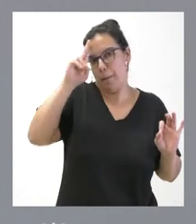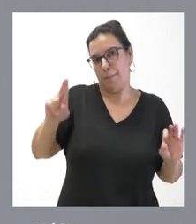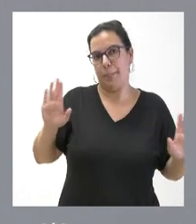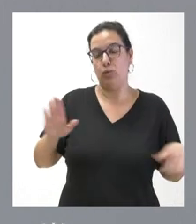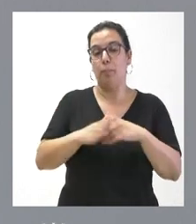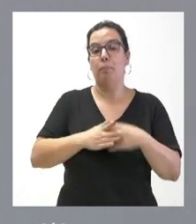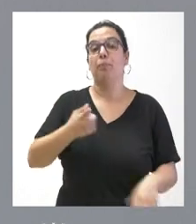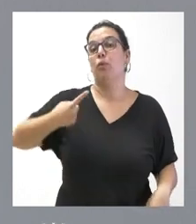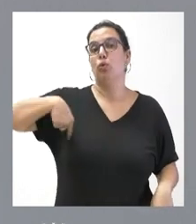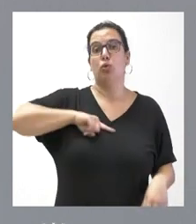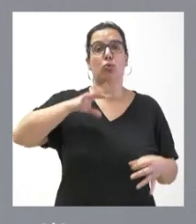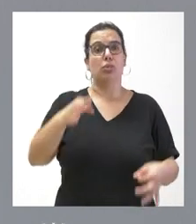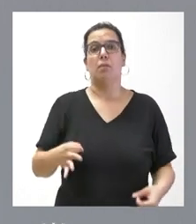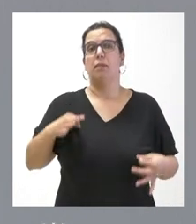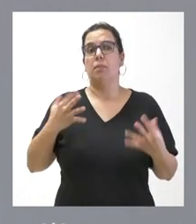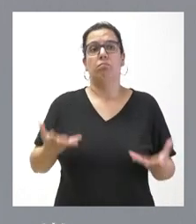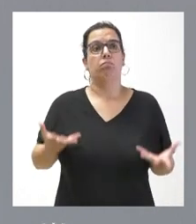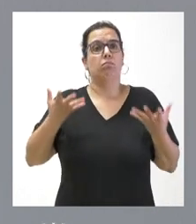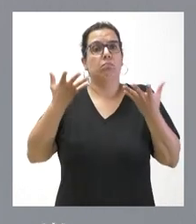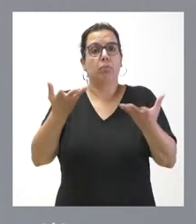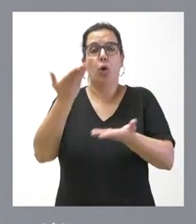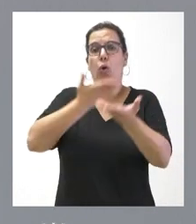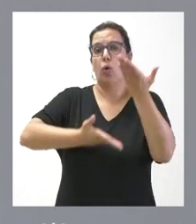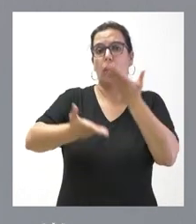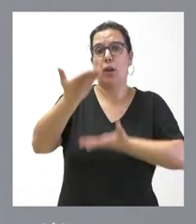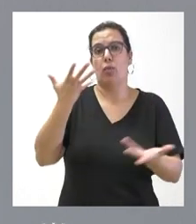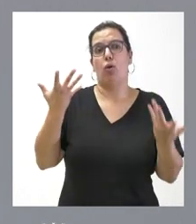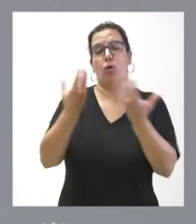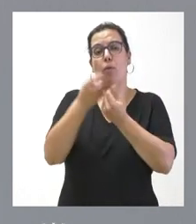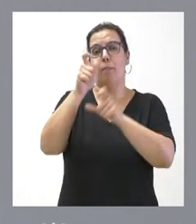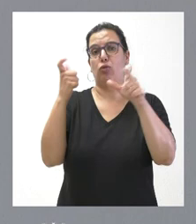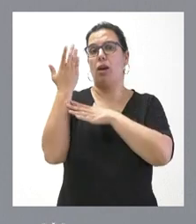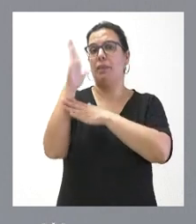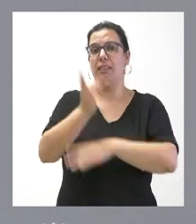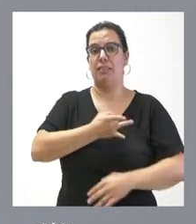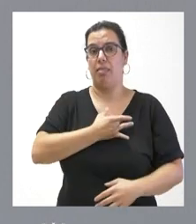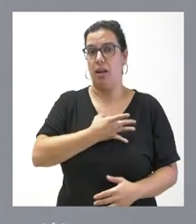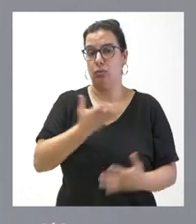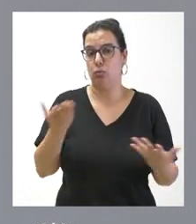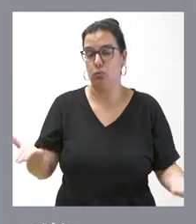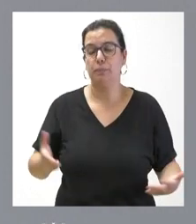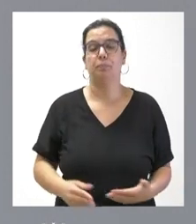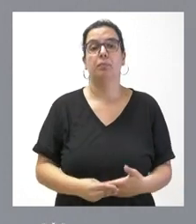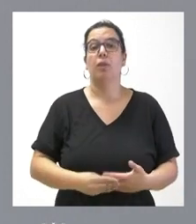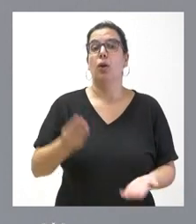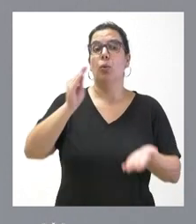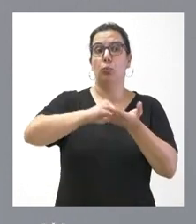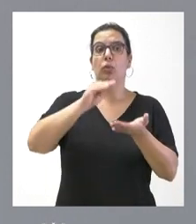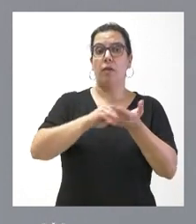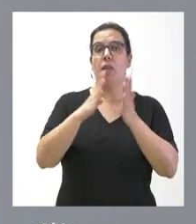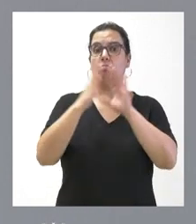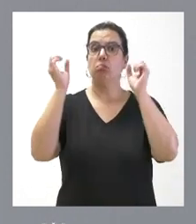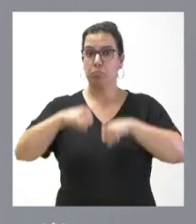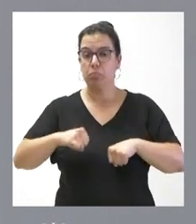Nuestra voluntad siempre es de colaboración con los representantes sindicales. En muchas ocasiones podemos llegar a